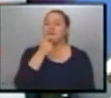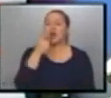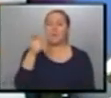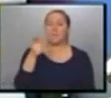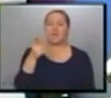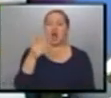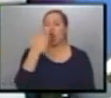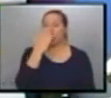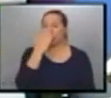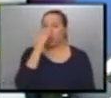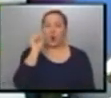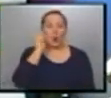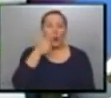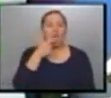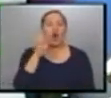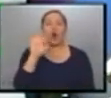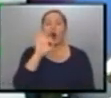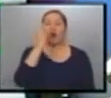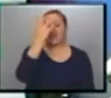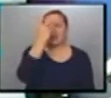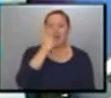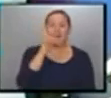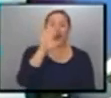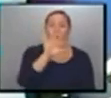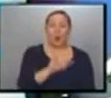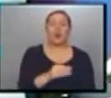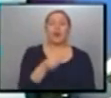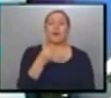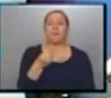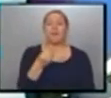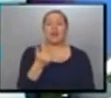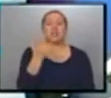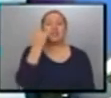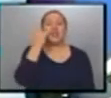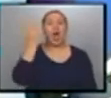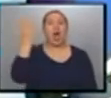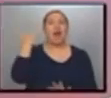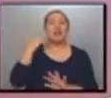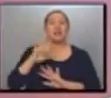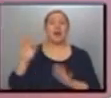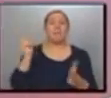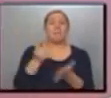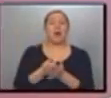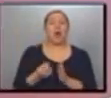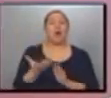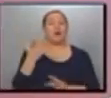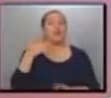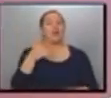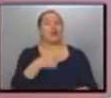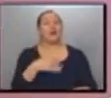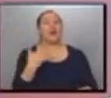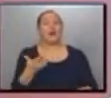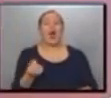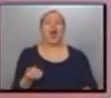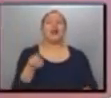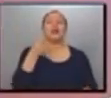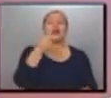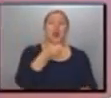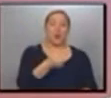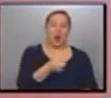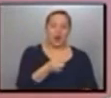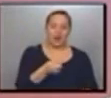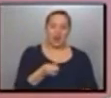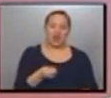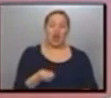Córdoba el gas o de San Martín la luz, ¿qué va a pasar con lo que ya pagamos con aumento? Y ahí este te lo van a reintegrar después.